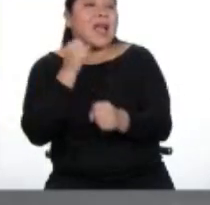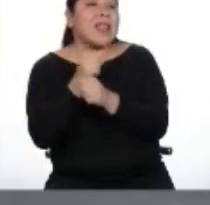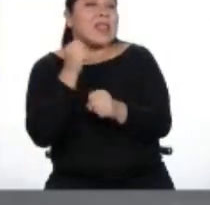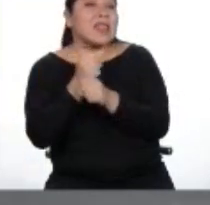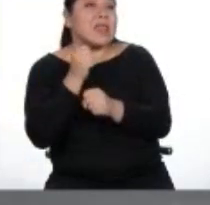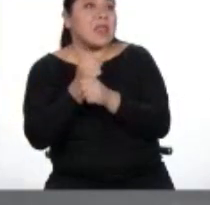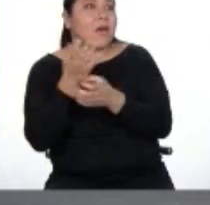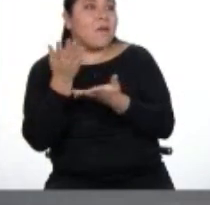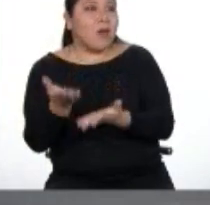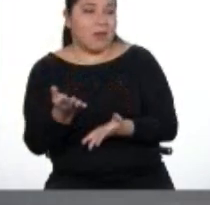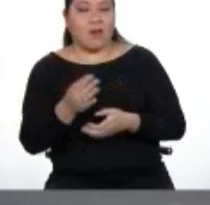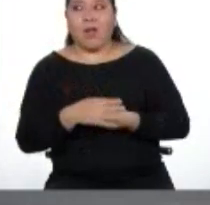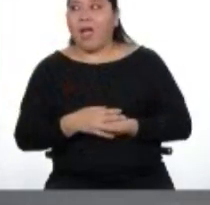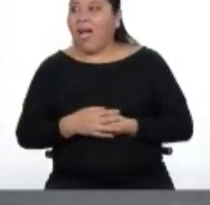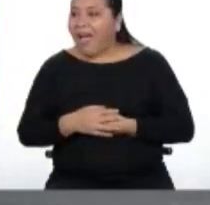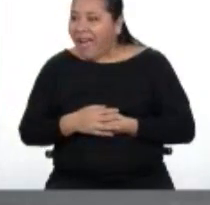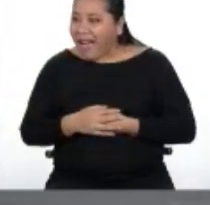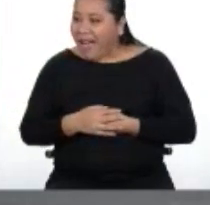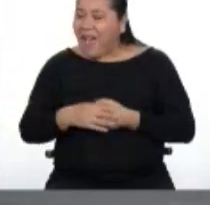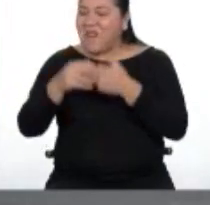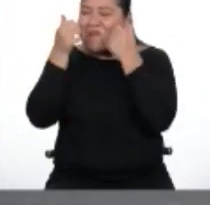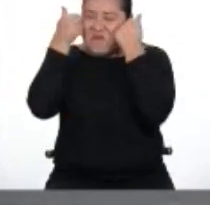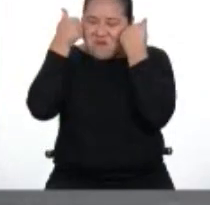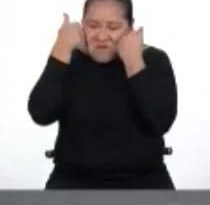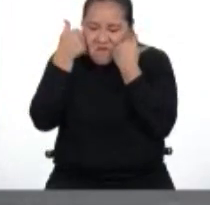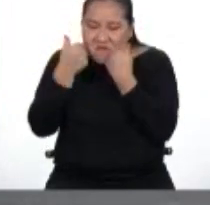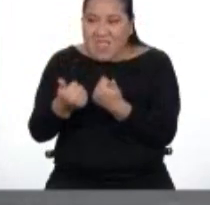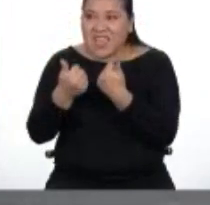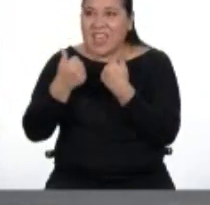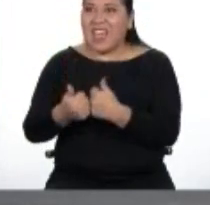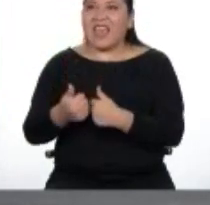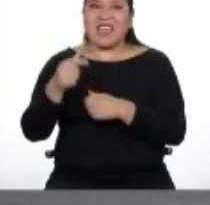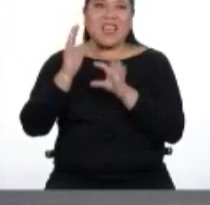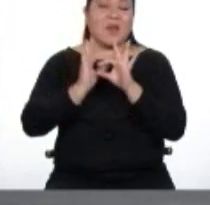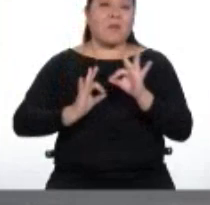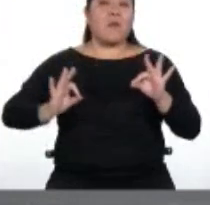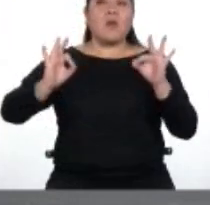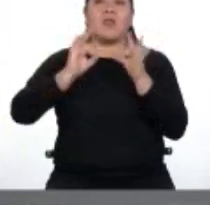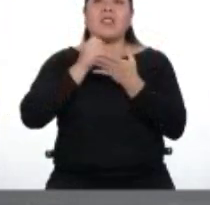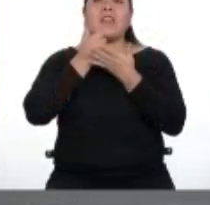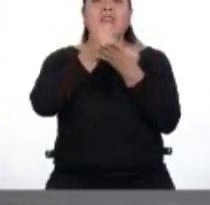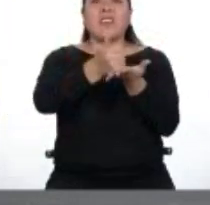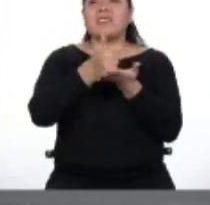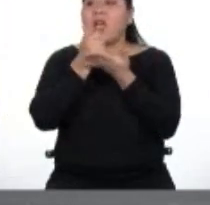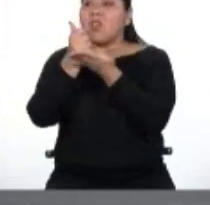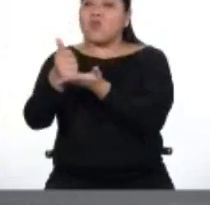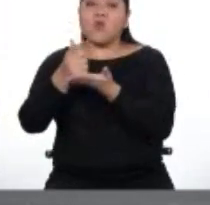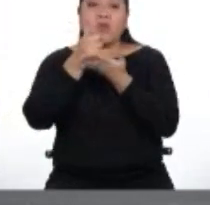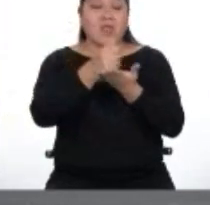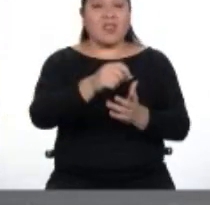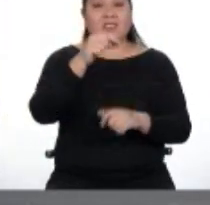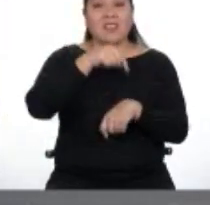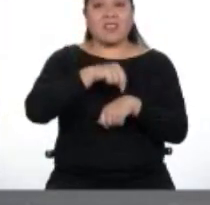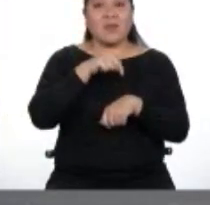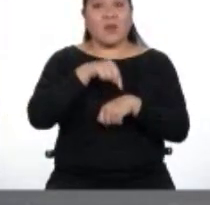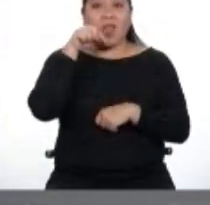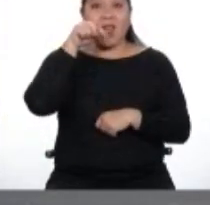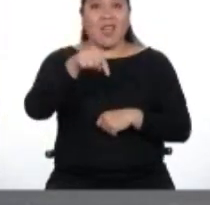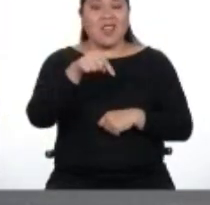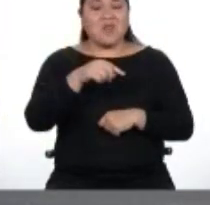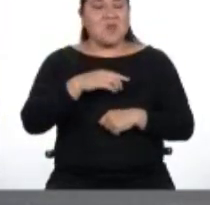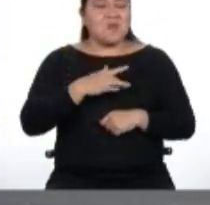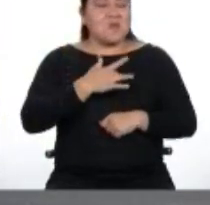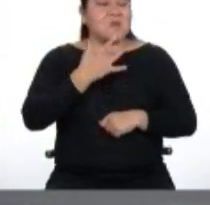¡Qué maravilloso, Tocino! ¡Qué importante es ayudarnos en estos tiempos! Ese acto tan solo me ha